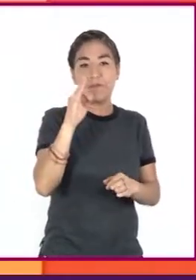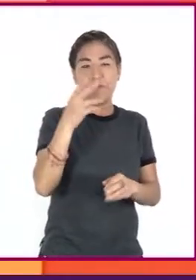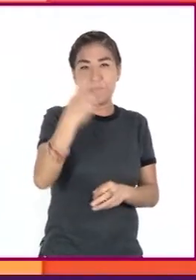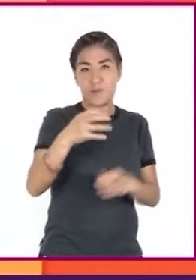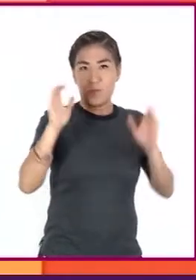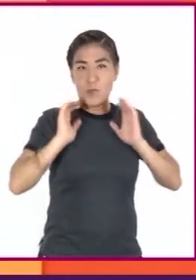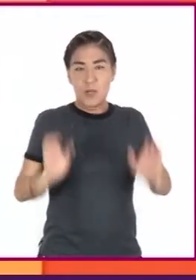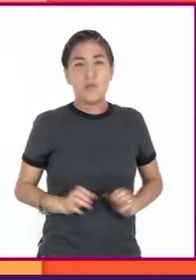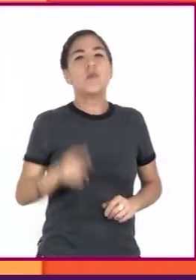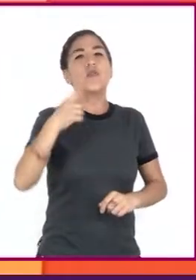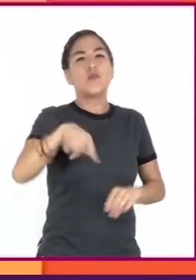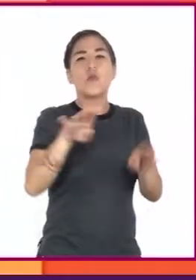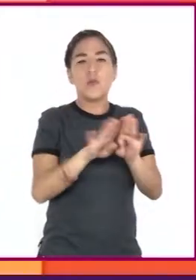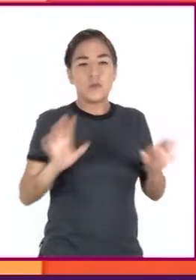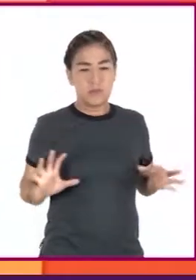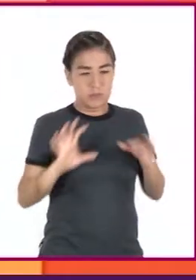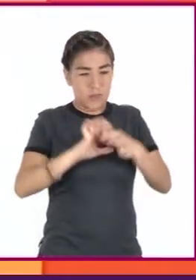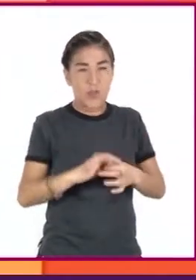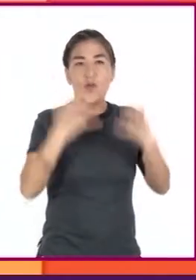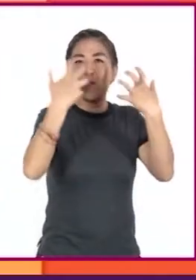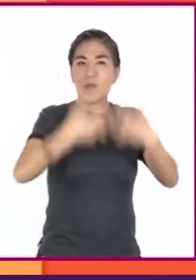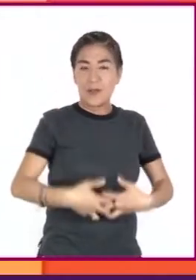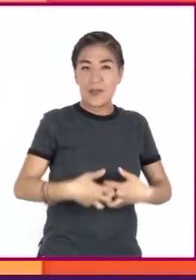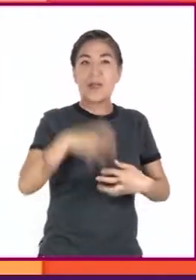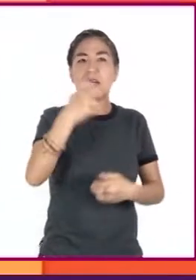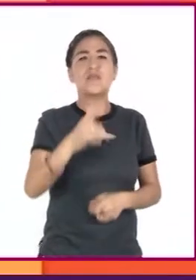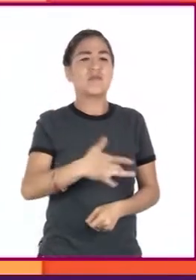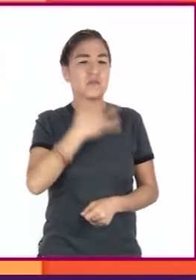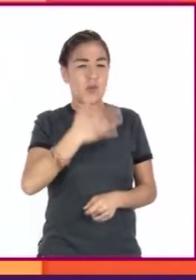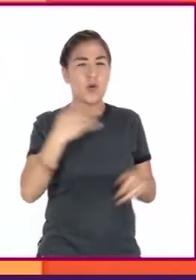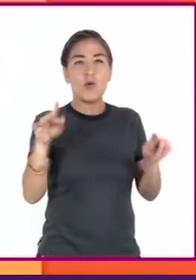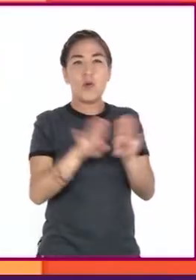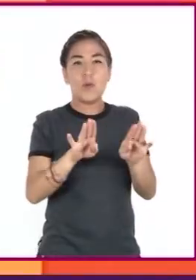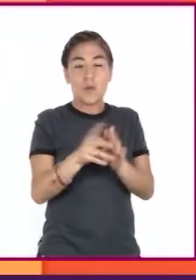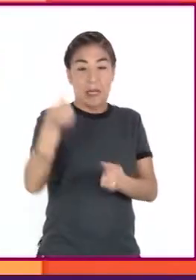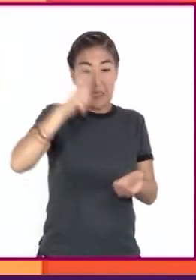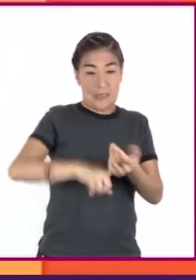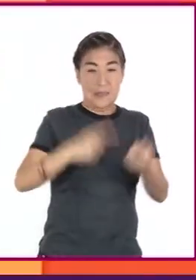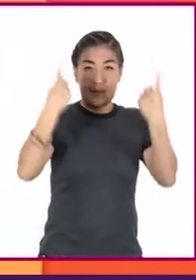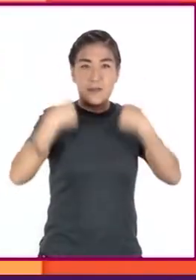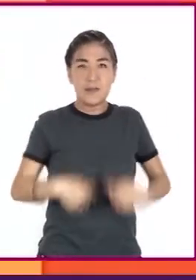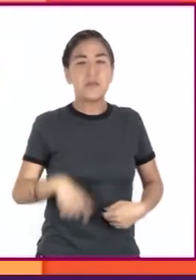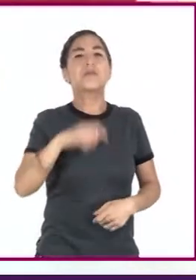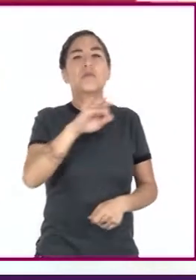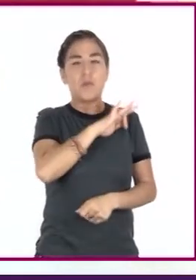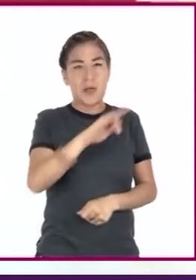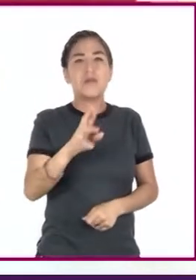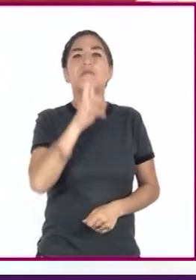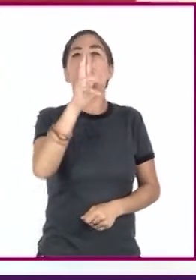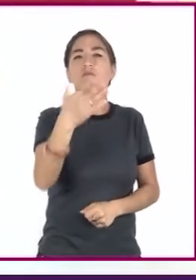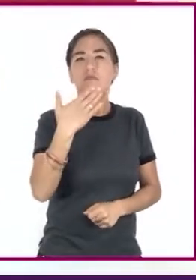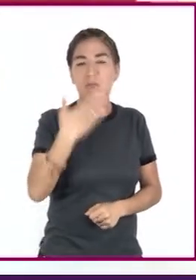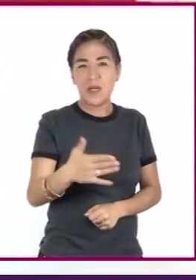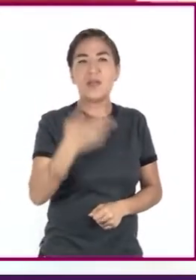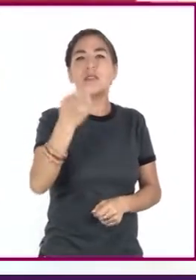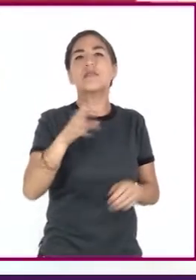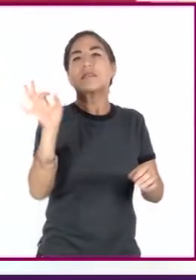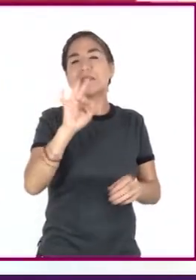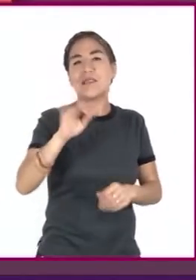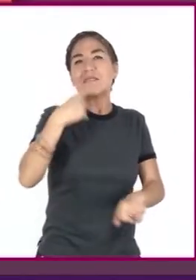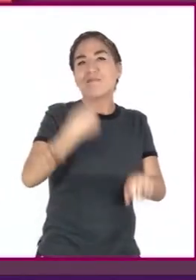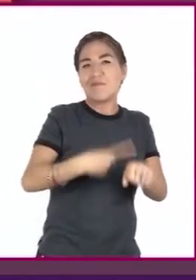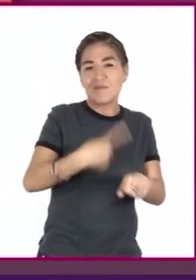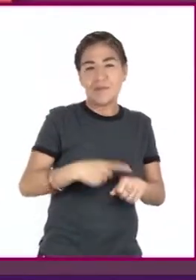fortalece en todos sus órganos y funciones, lo optimiza y el sistema inmune reacciona de mejor manera frente a cualquier posible